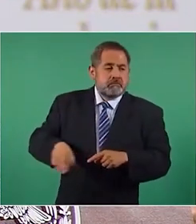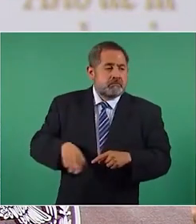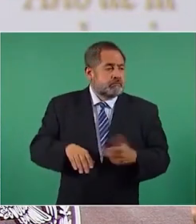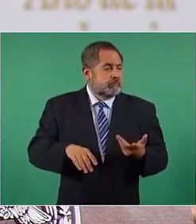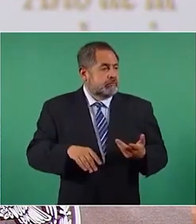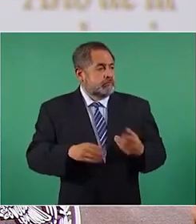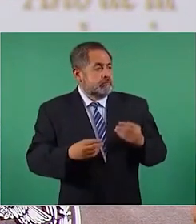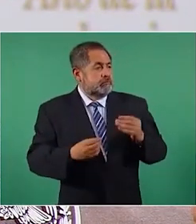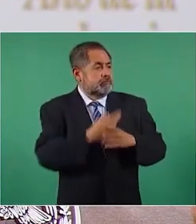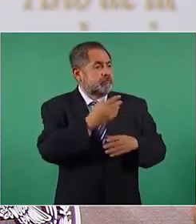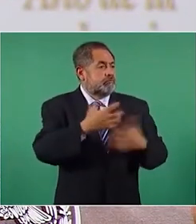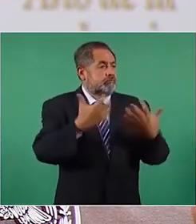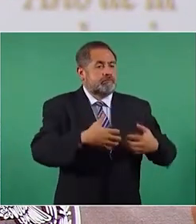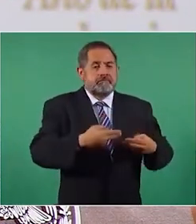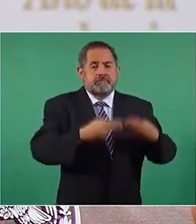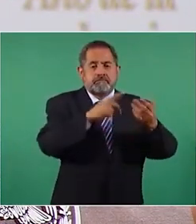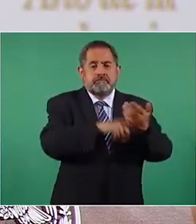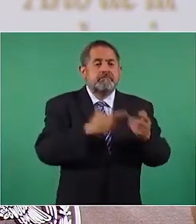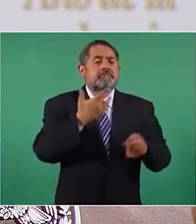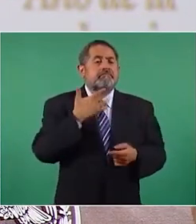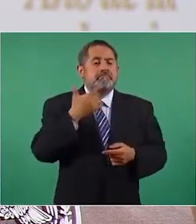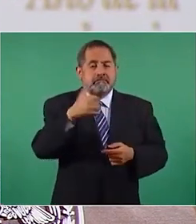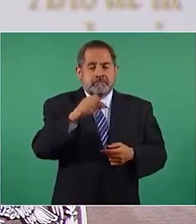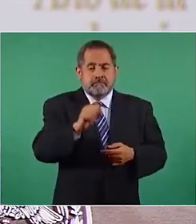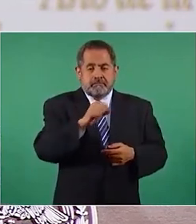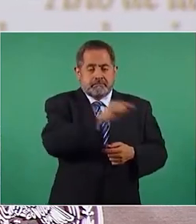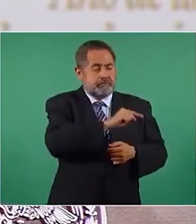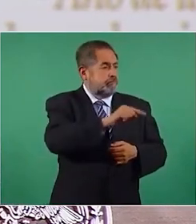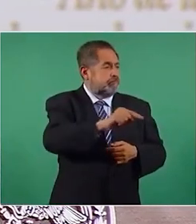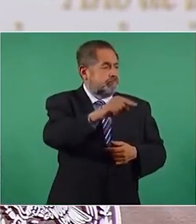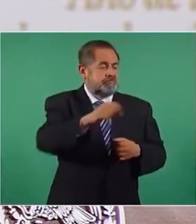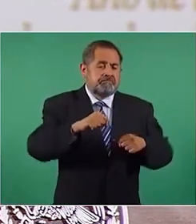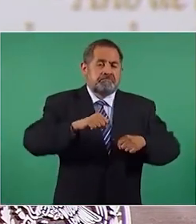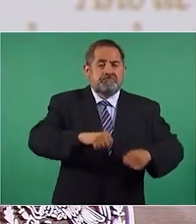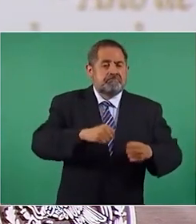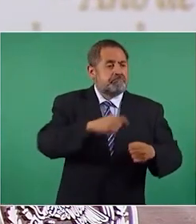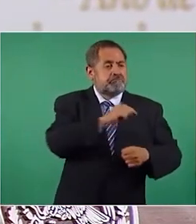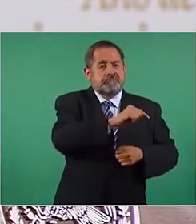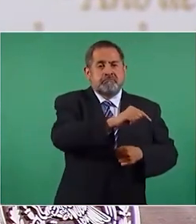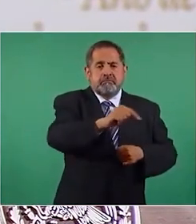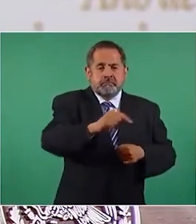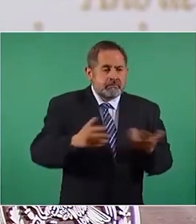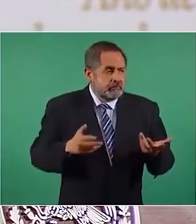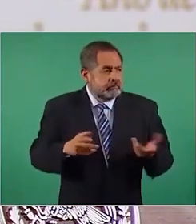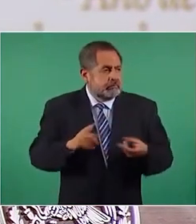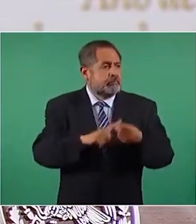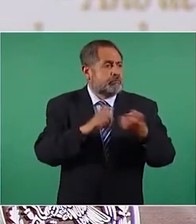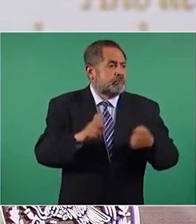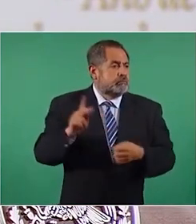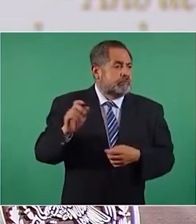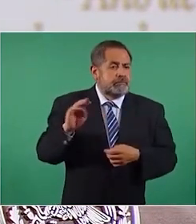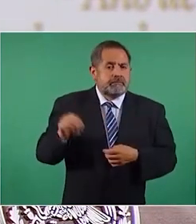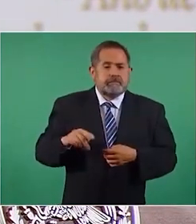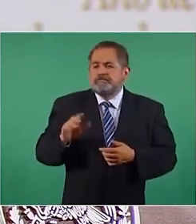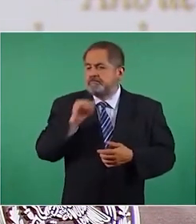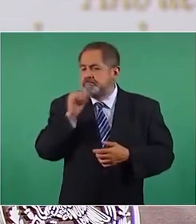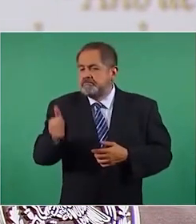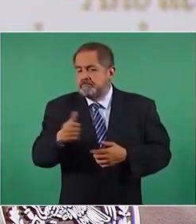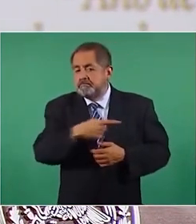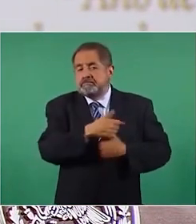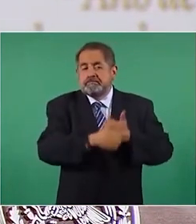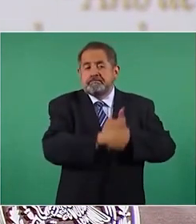antes retira, quedan nada más las grandes empresas y empiezan a ver